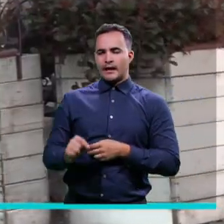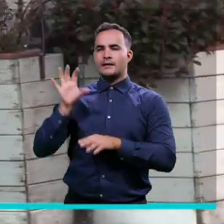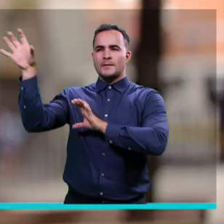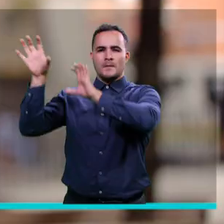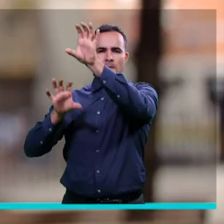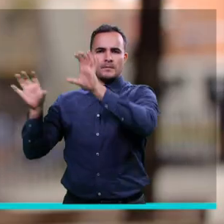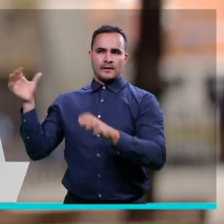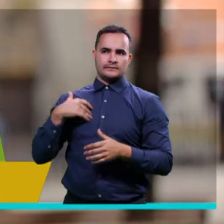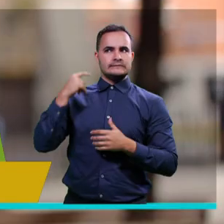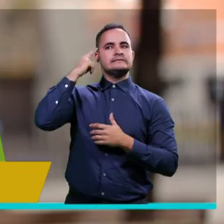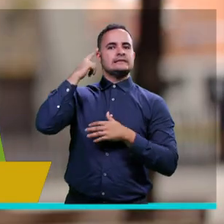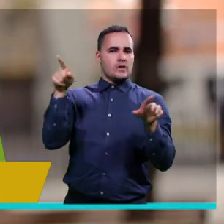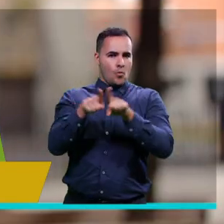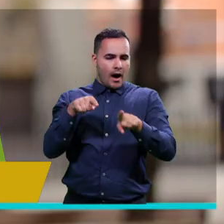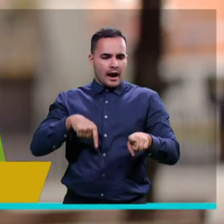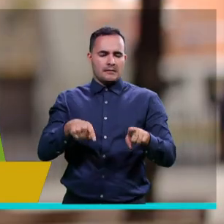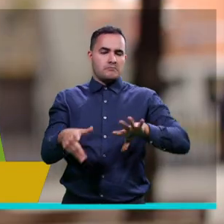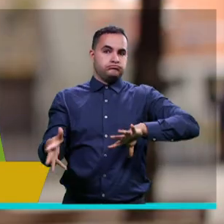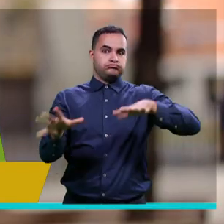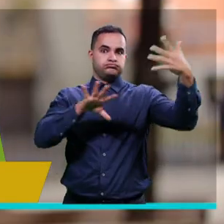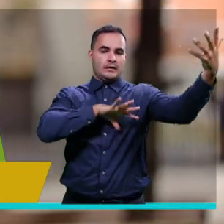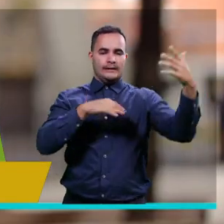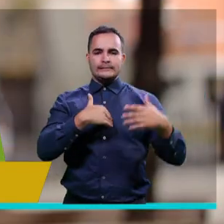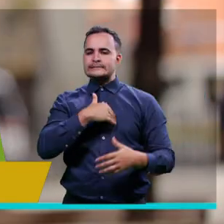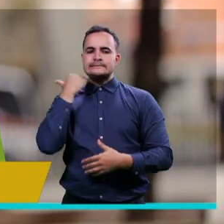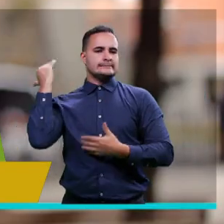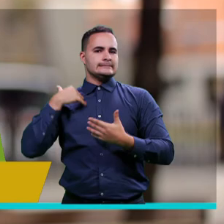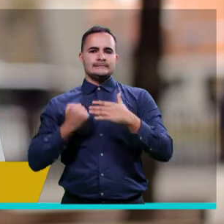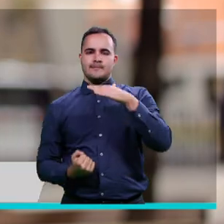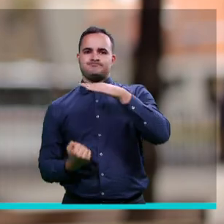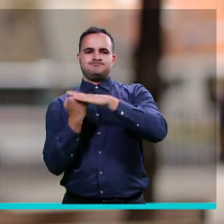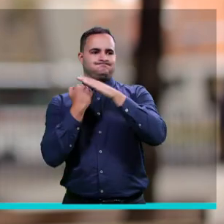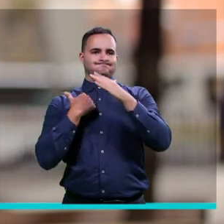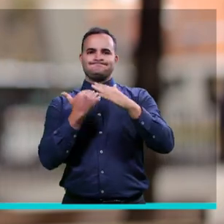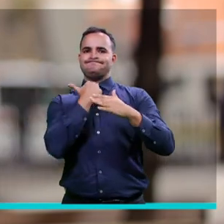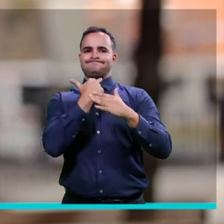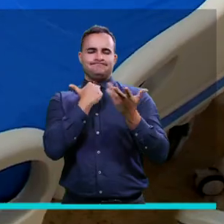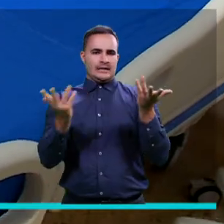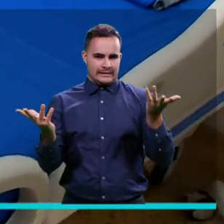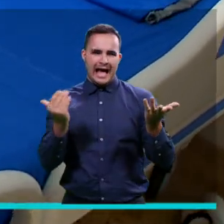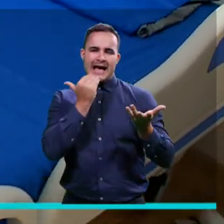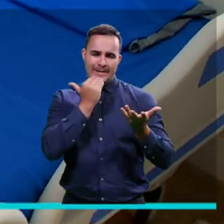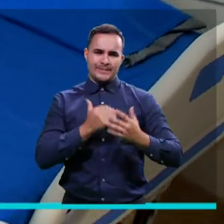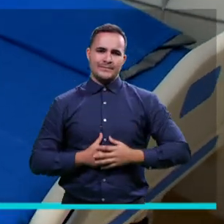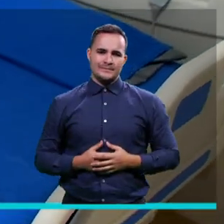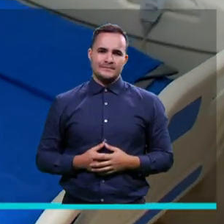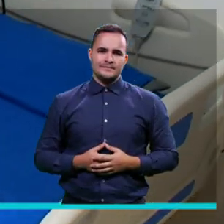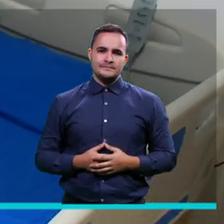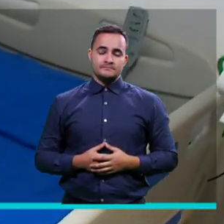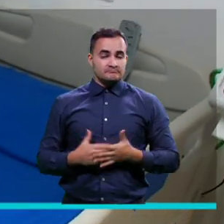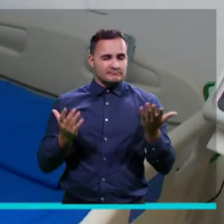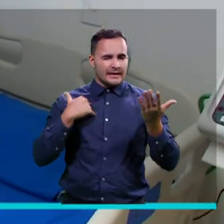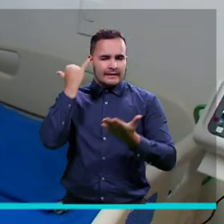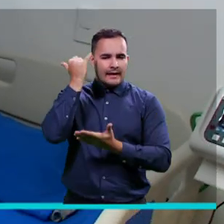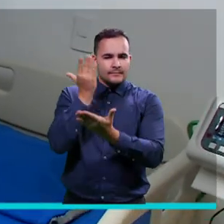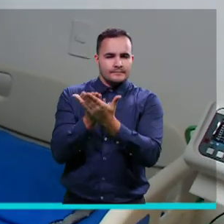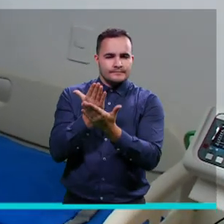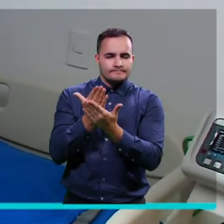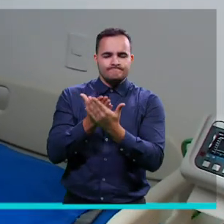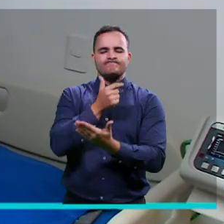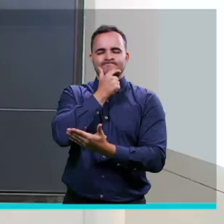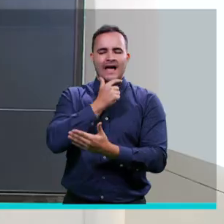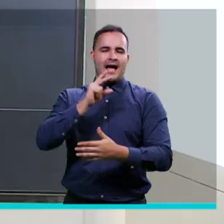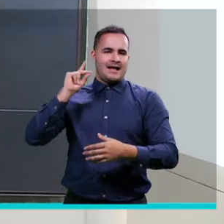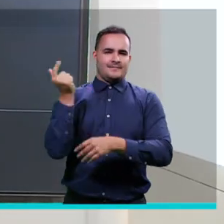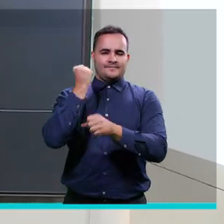podíamos ver enfrentar a un colapso y no tener el número adecuado de camas para atender a los pacientes. Una de las estrategias para contrarrestar